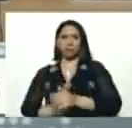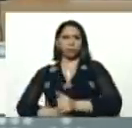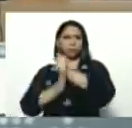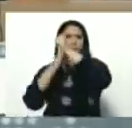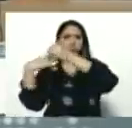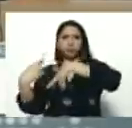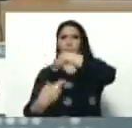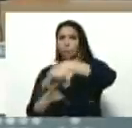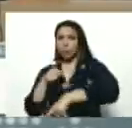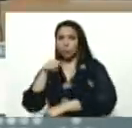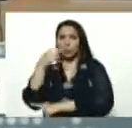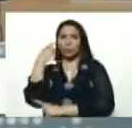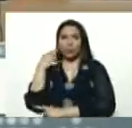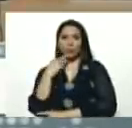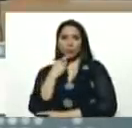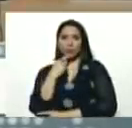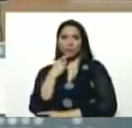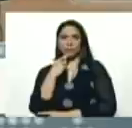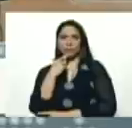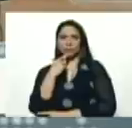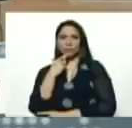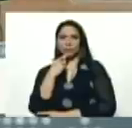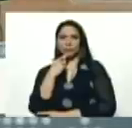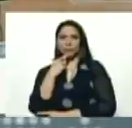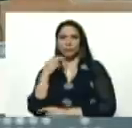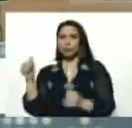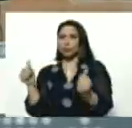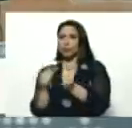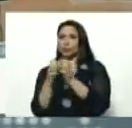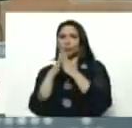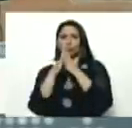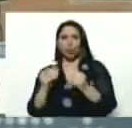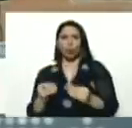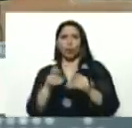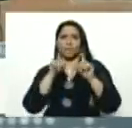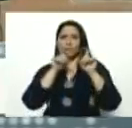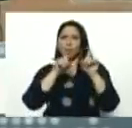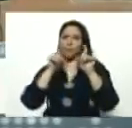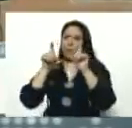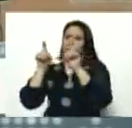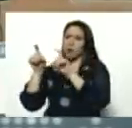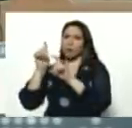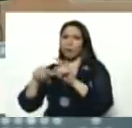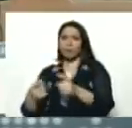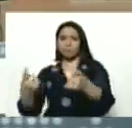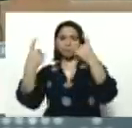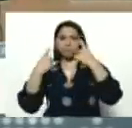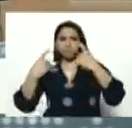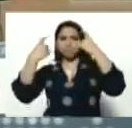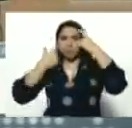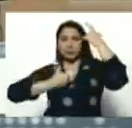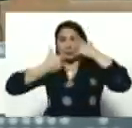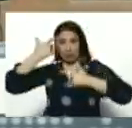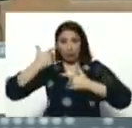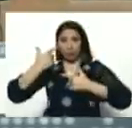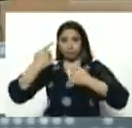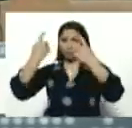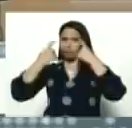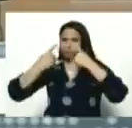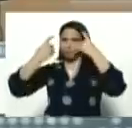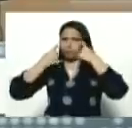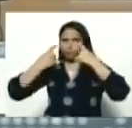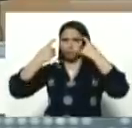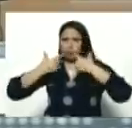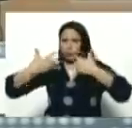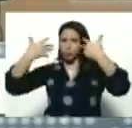revolución bolivariana, con todas las enseñanzas, de nuestro comandante Chávez, que nos educó,